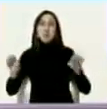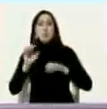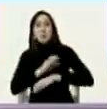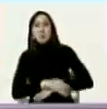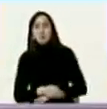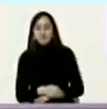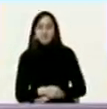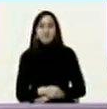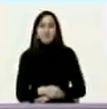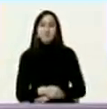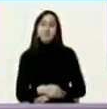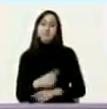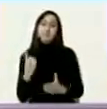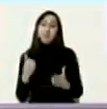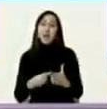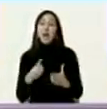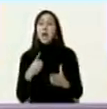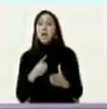entonces